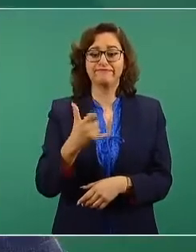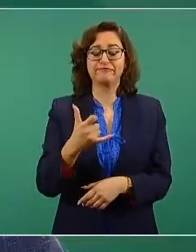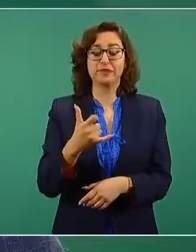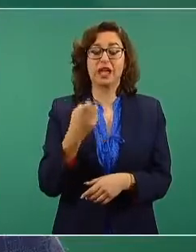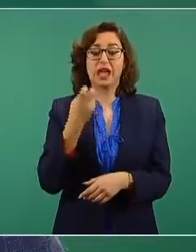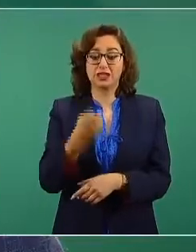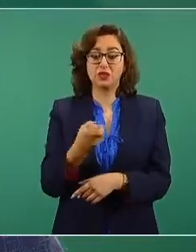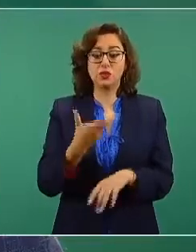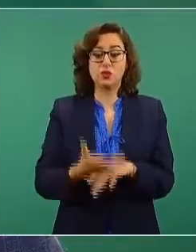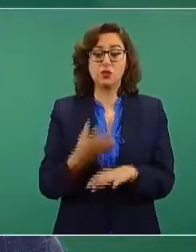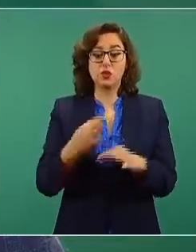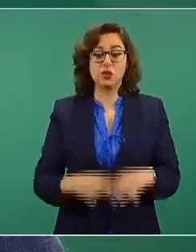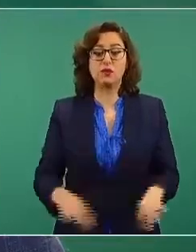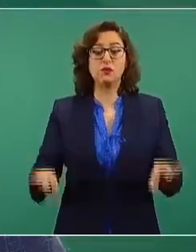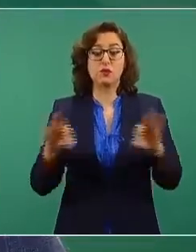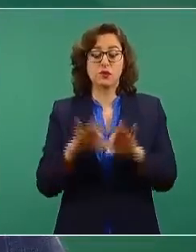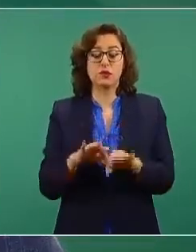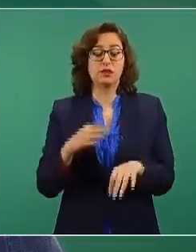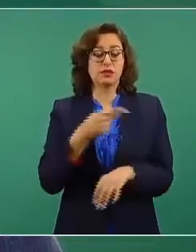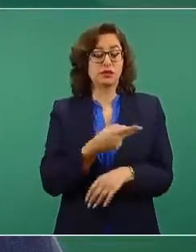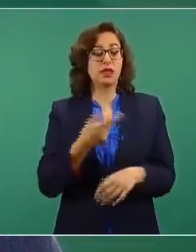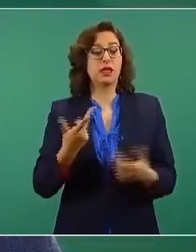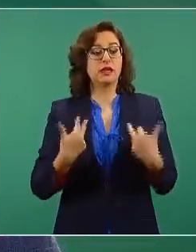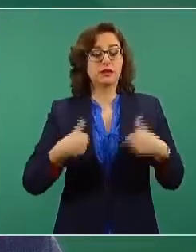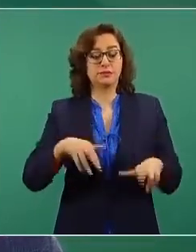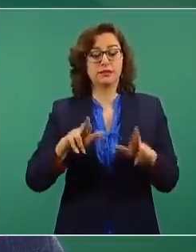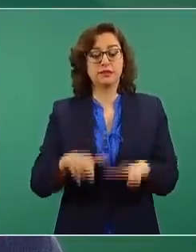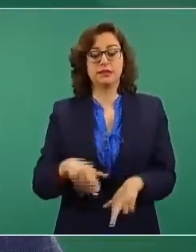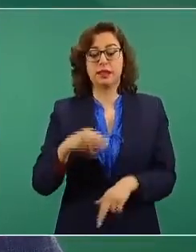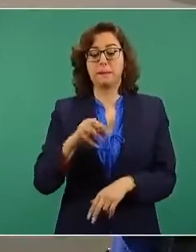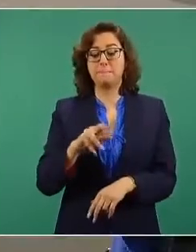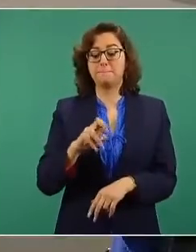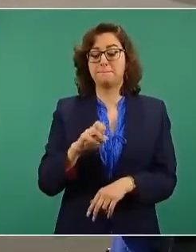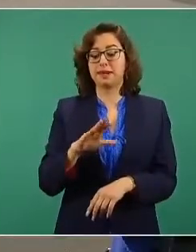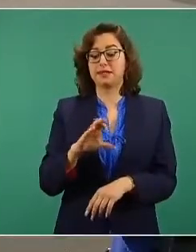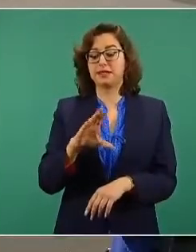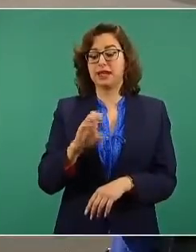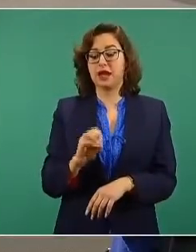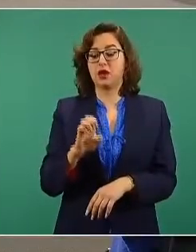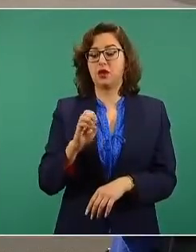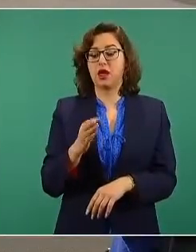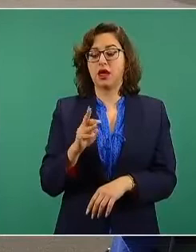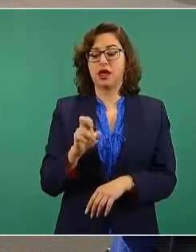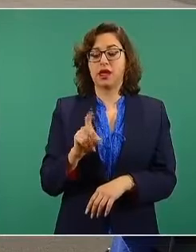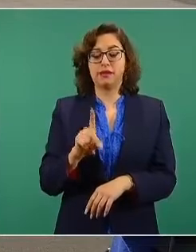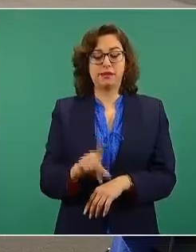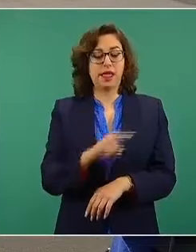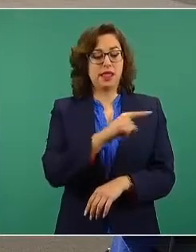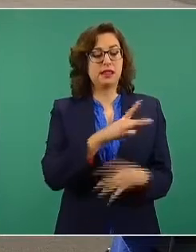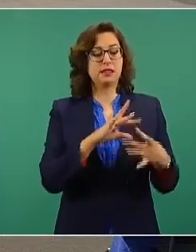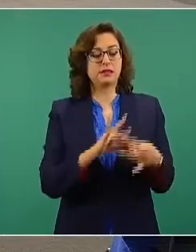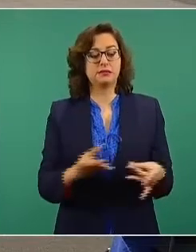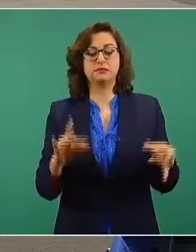vacunas. El General Luis Cresencio Sandoval, como ya lo anunció el señor Presidente, en una acción